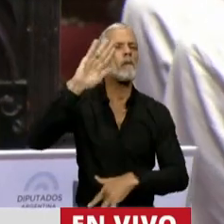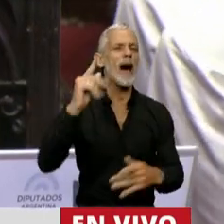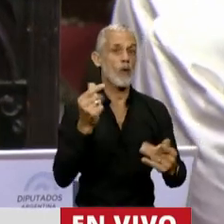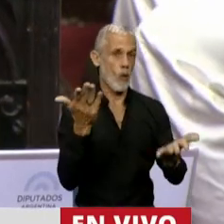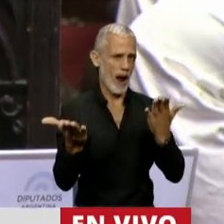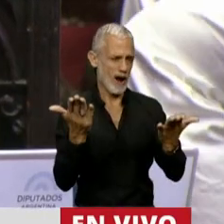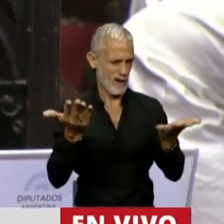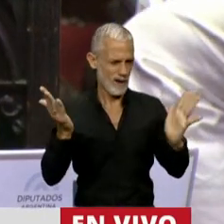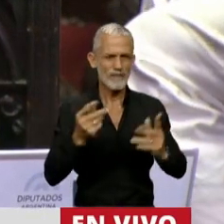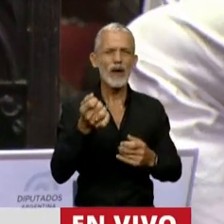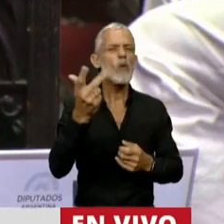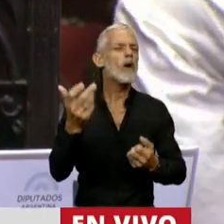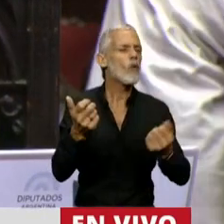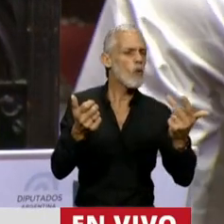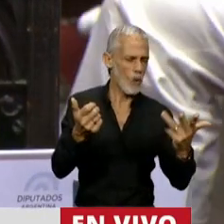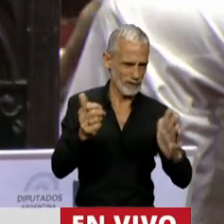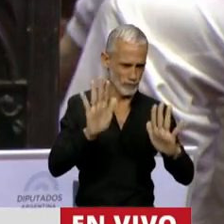Les voy a dar algunos números.